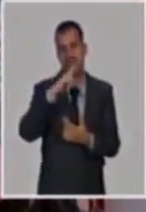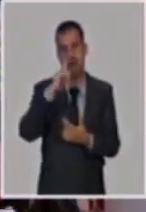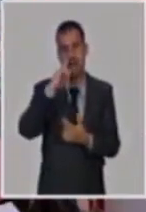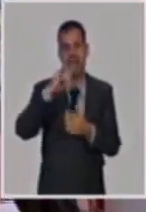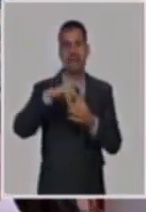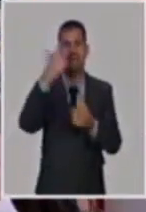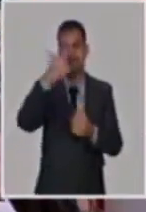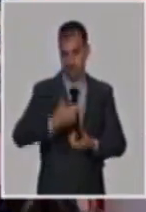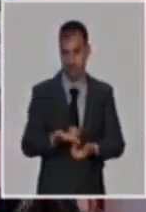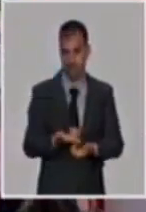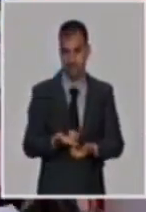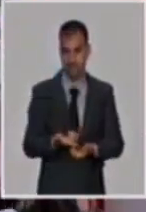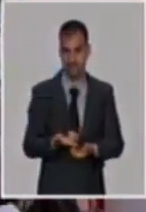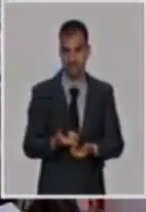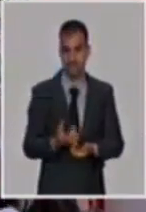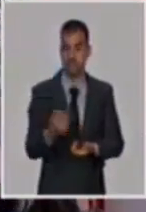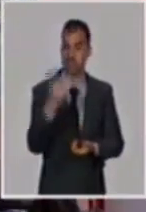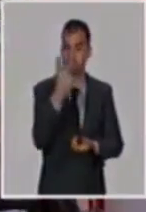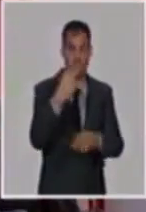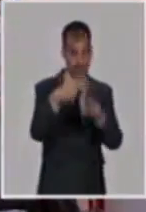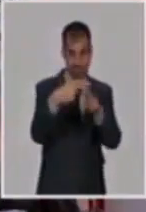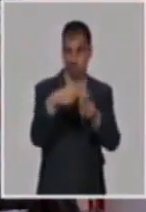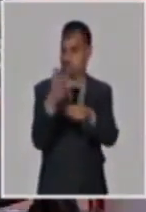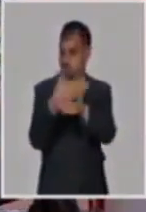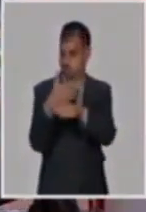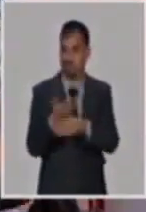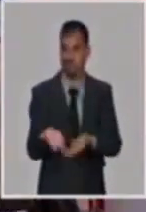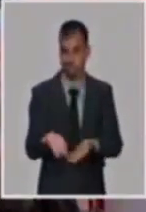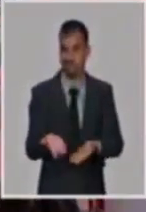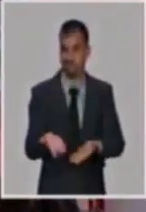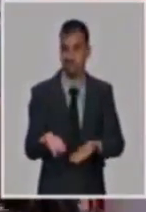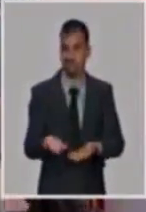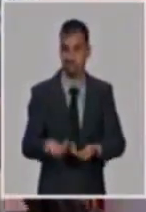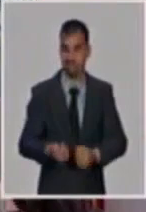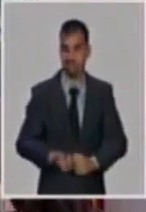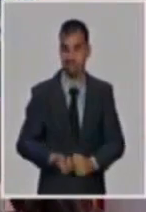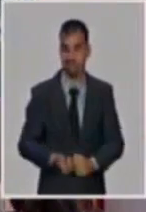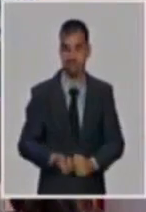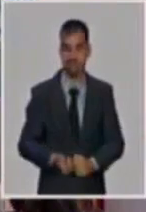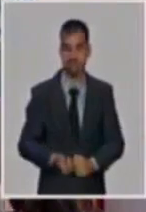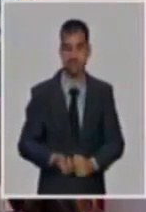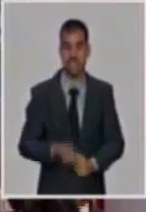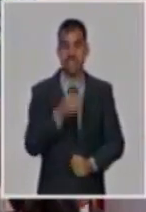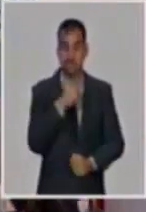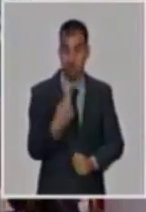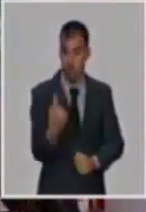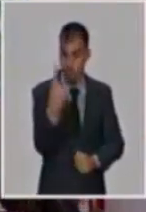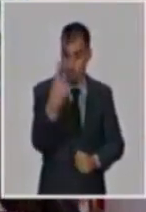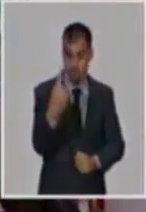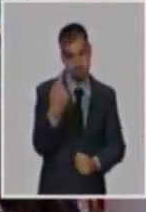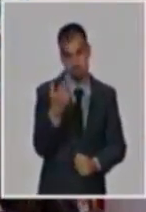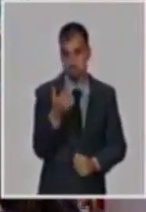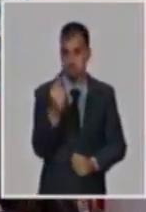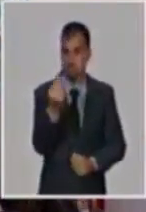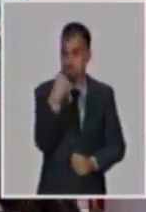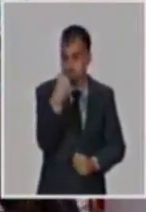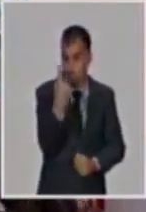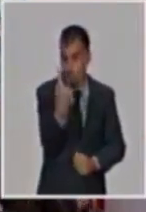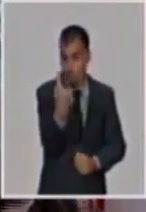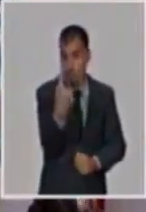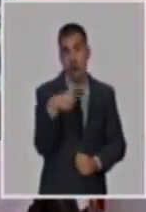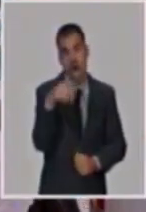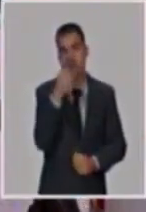la otra y entonces así hay un mismo producto que puede abrir en varios